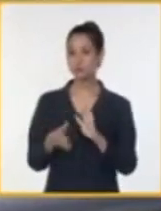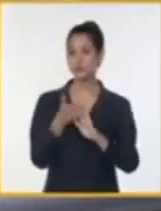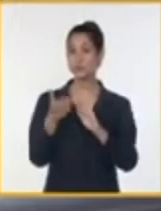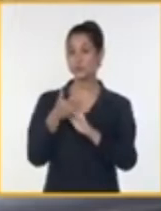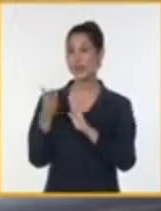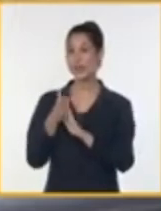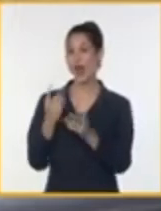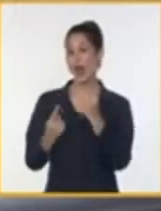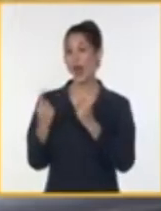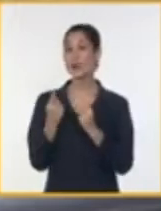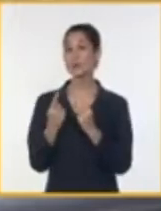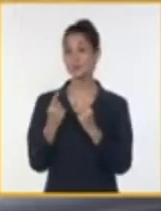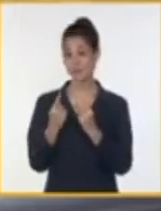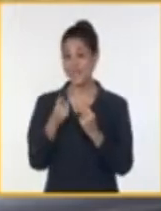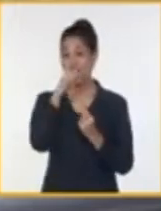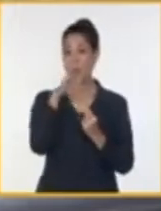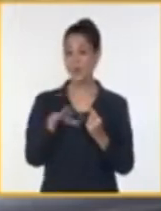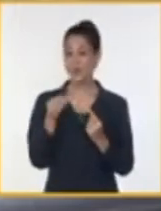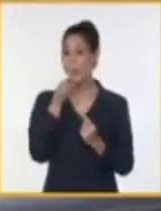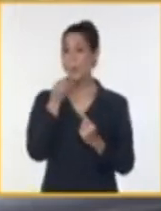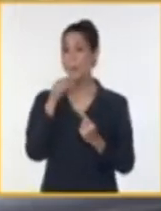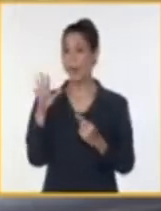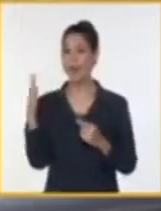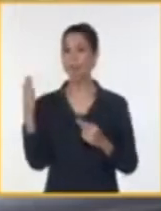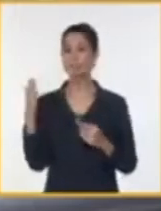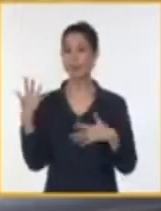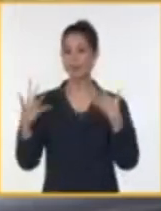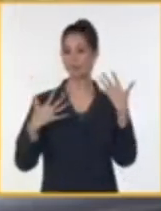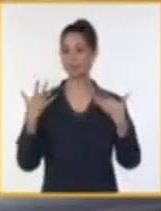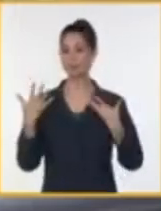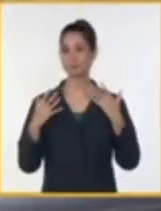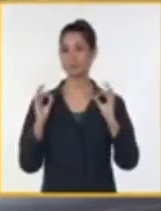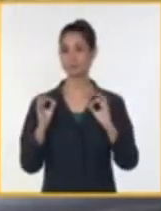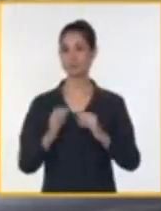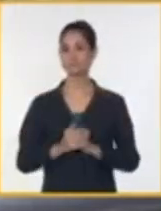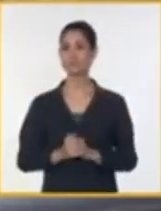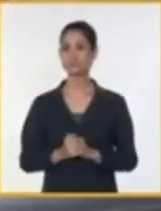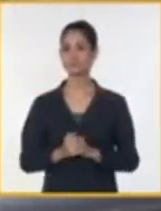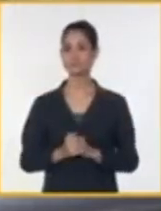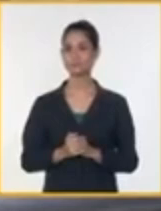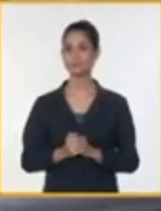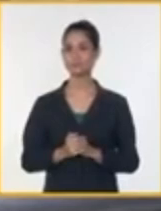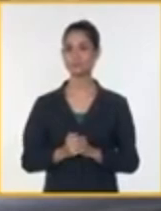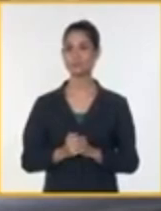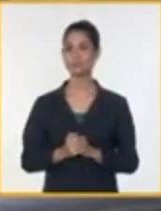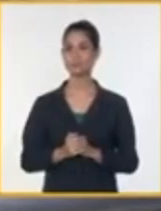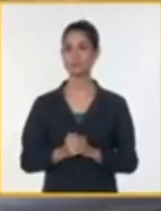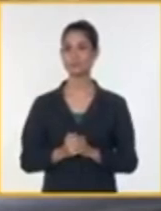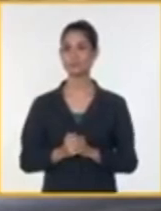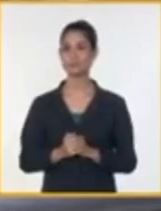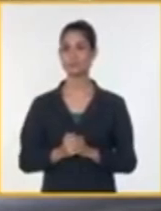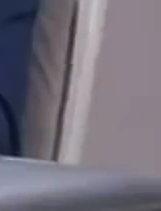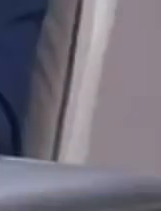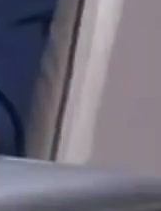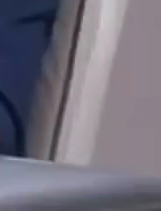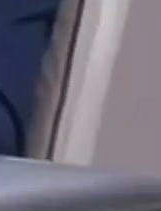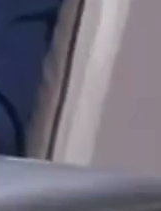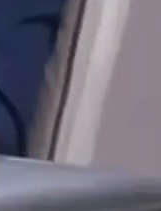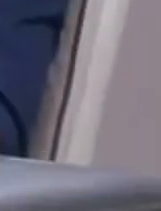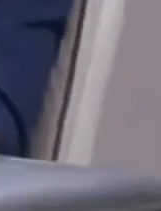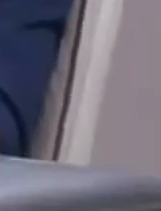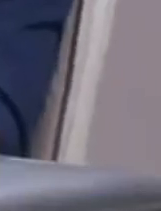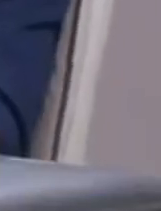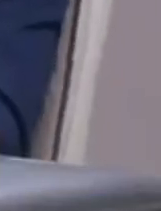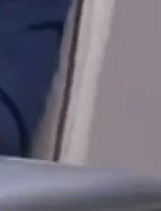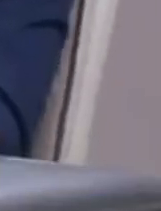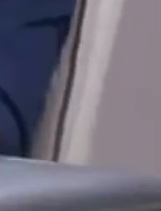y contar con un espacio de esparcimiento, con un espacio de esparcimiento bien dedicado. Seleccionado